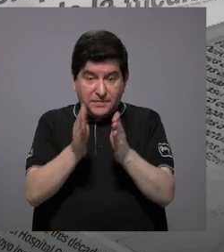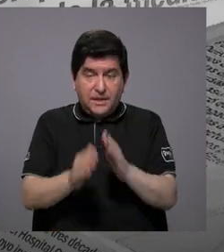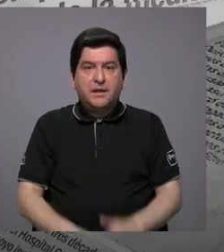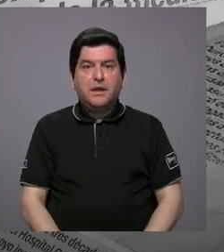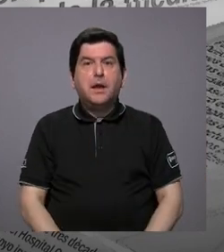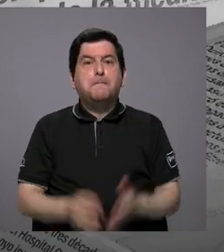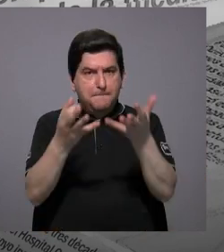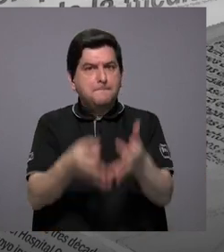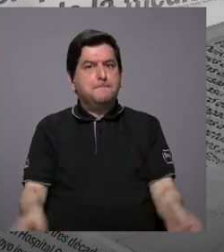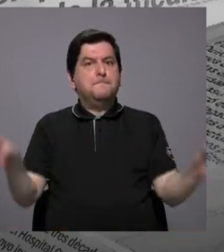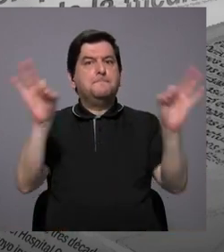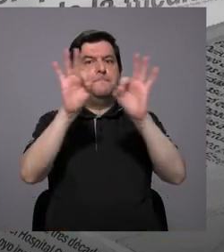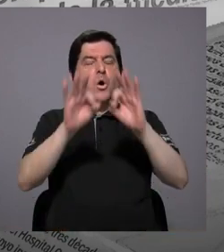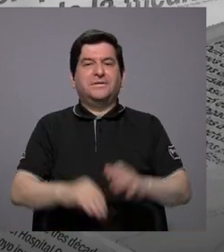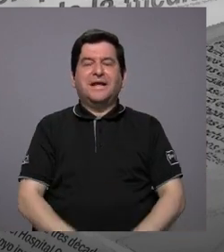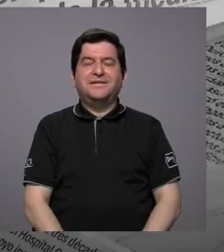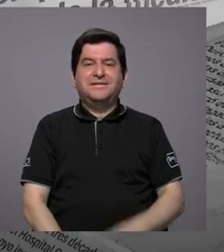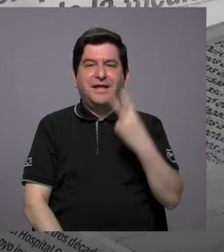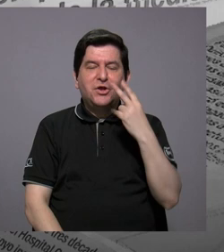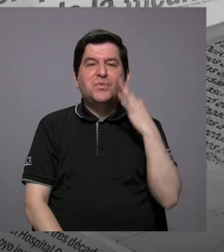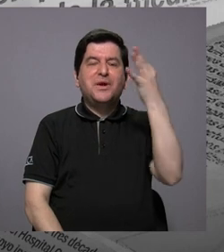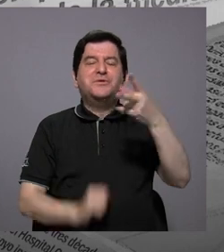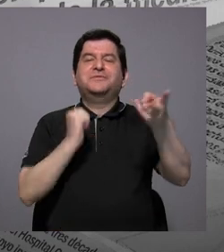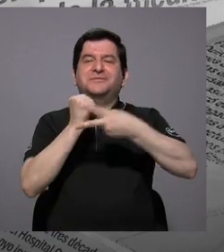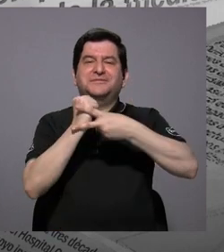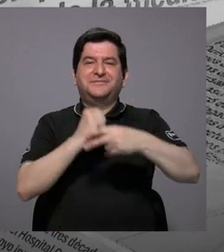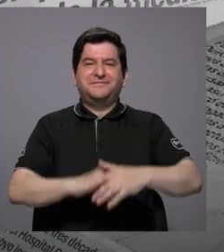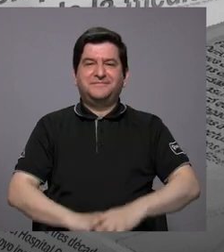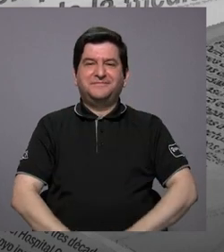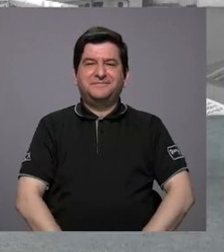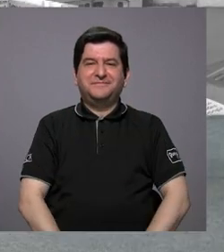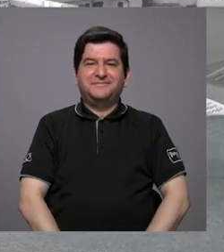sumamente importante. Nos vemos la próxima vez.